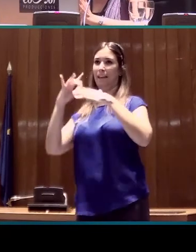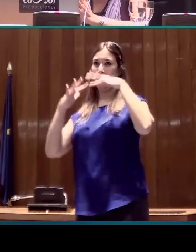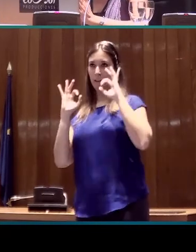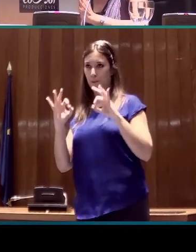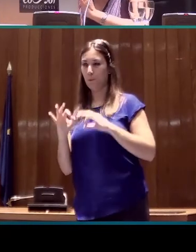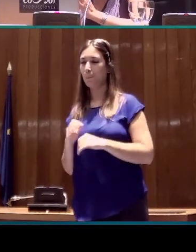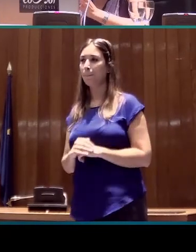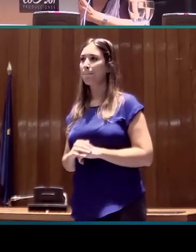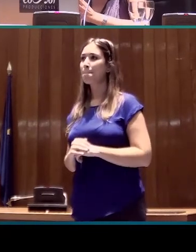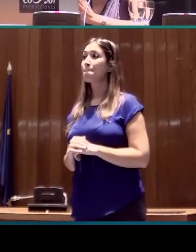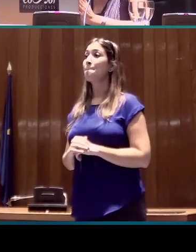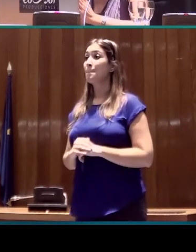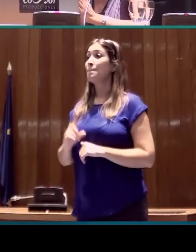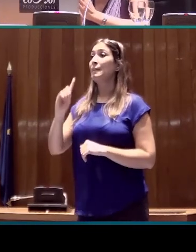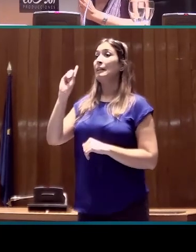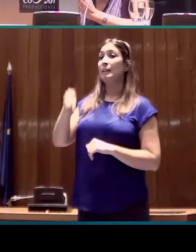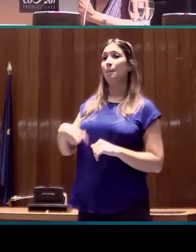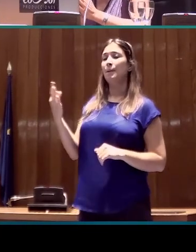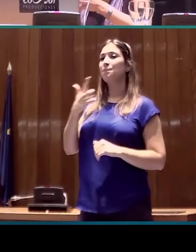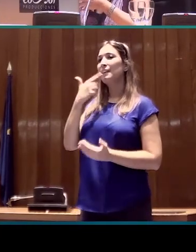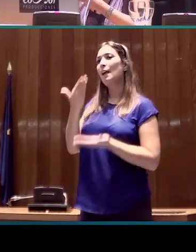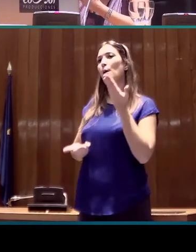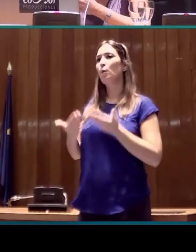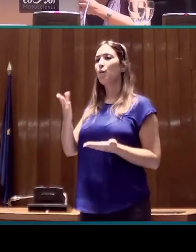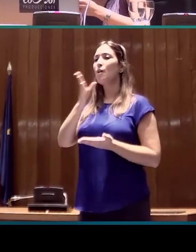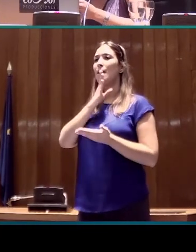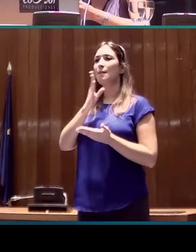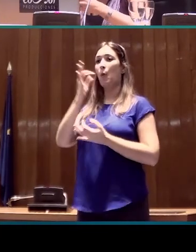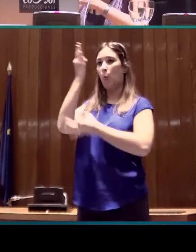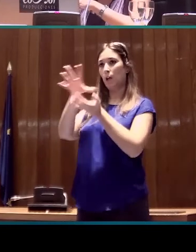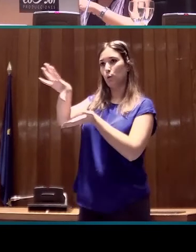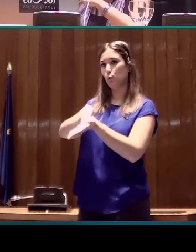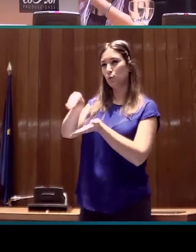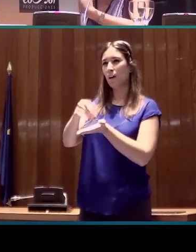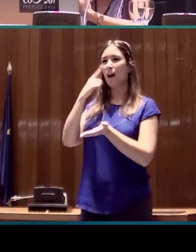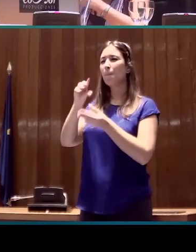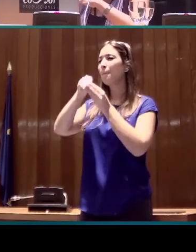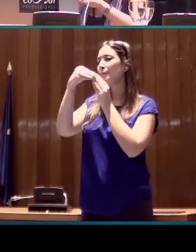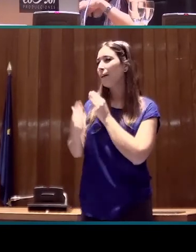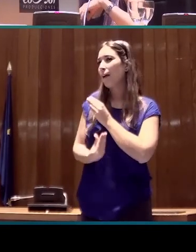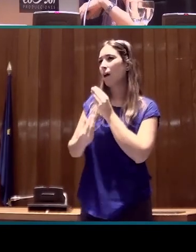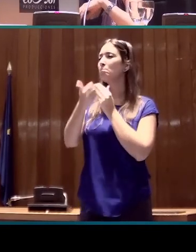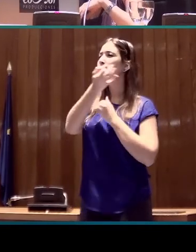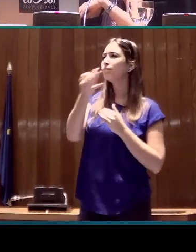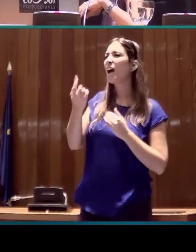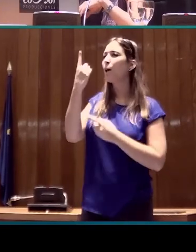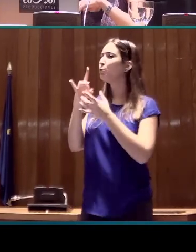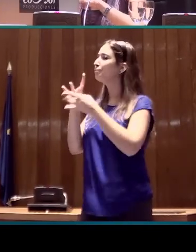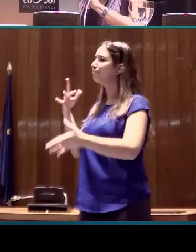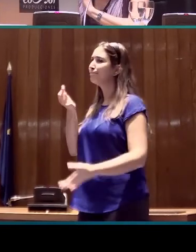También haremos y estamos haciendo la evaluación de la obtención de los datos, qué materiales son más o menos adecuados.